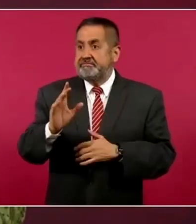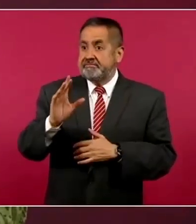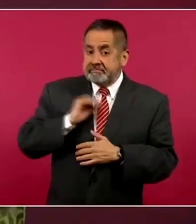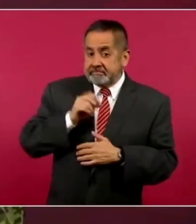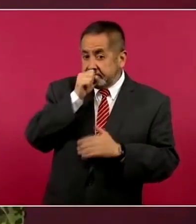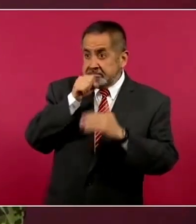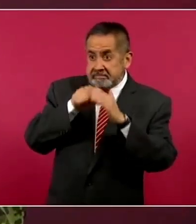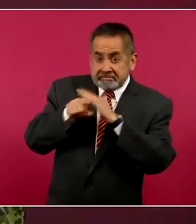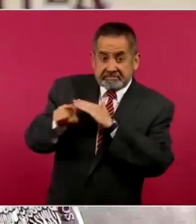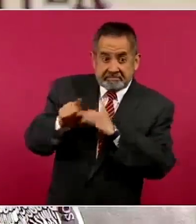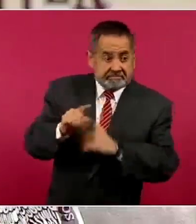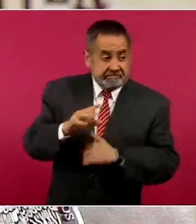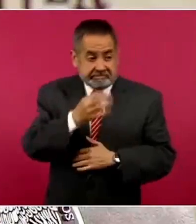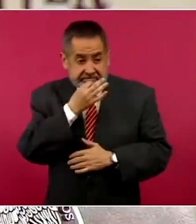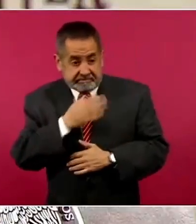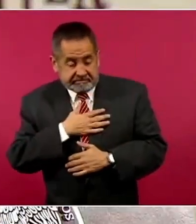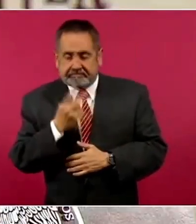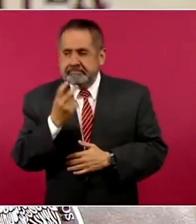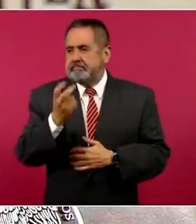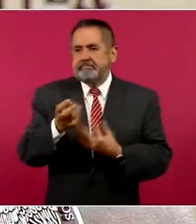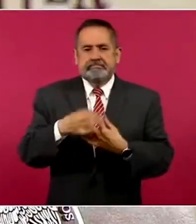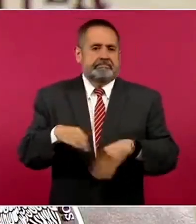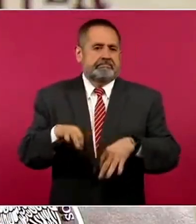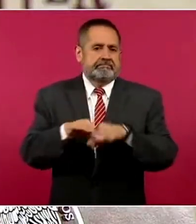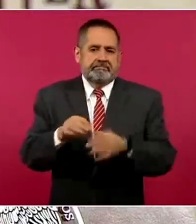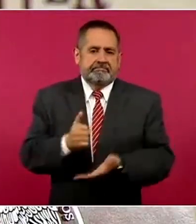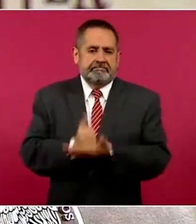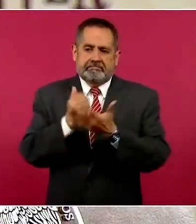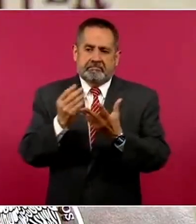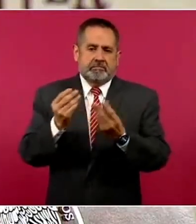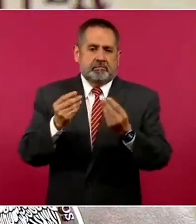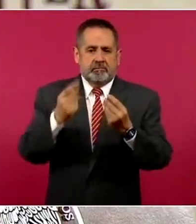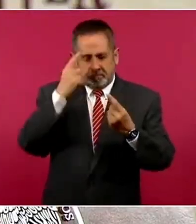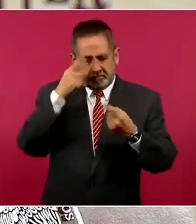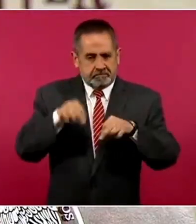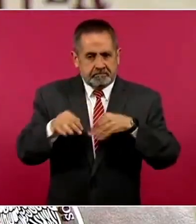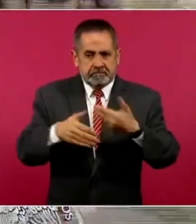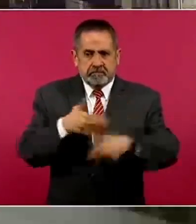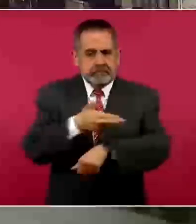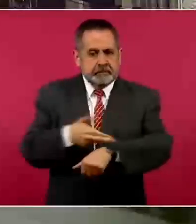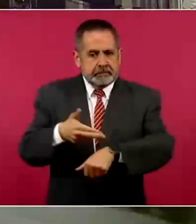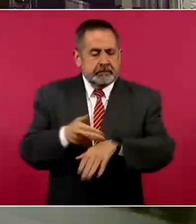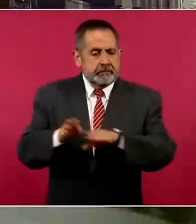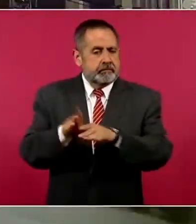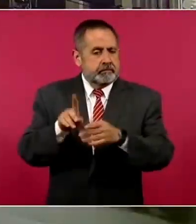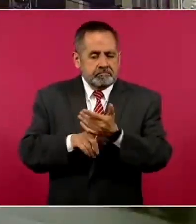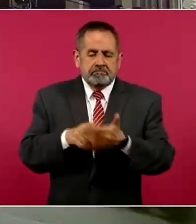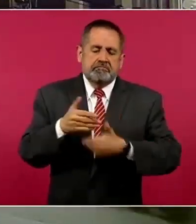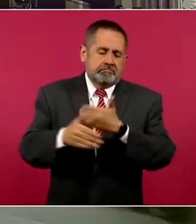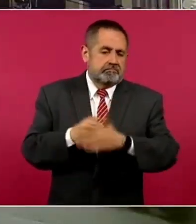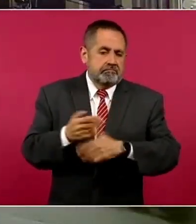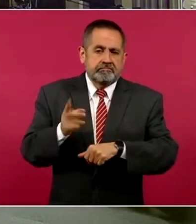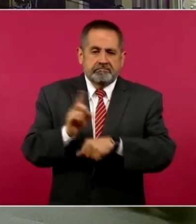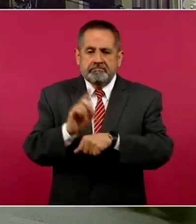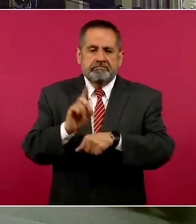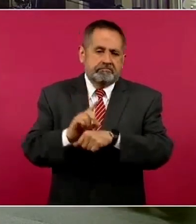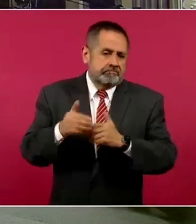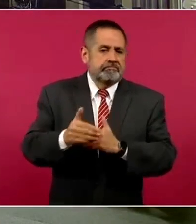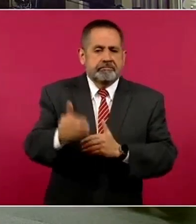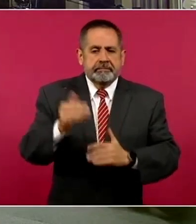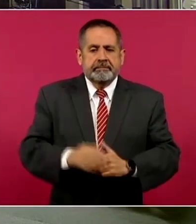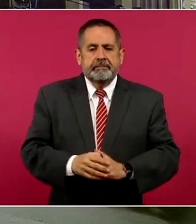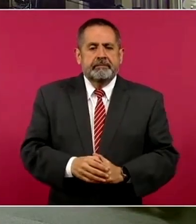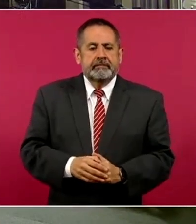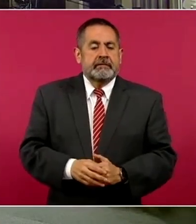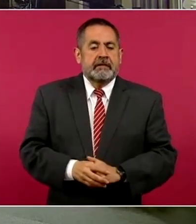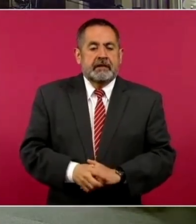o la participación de la ciudadanía también en todas estas tareas que desarrollamos en toda la República. Gracias.